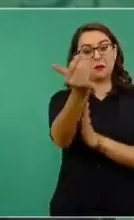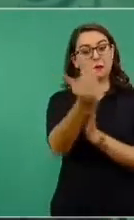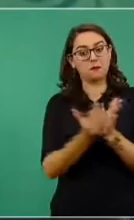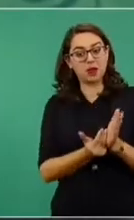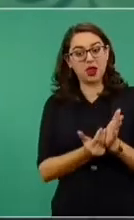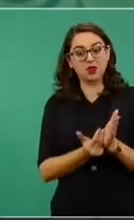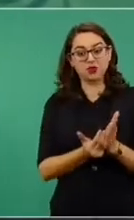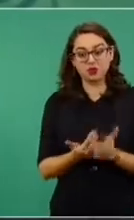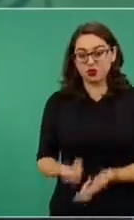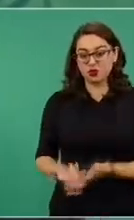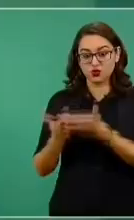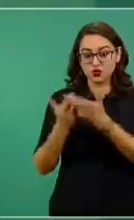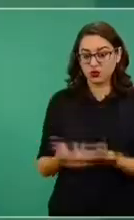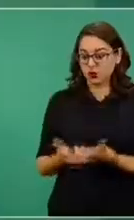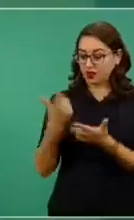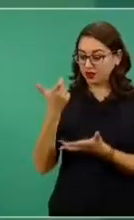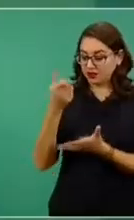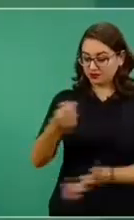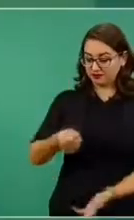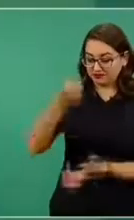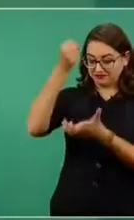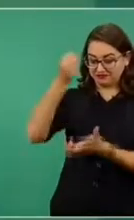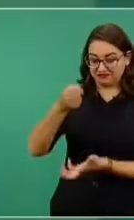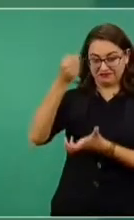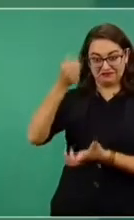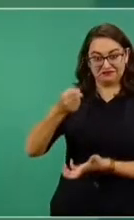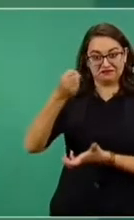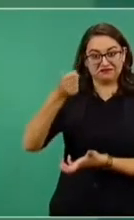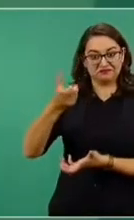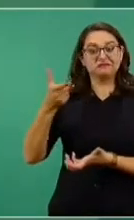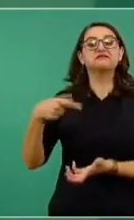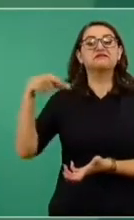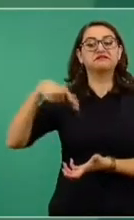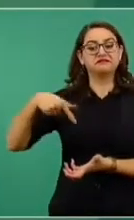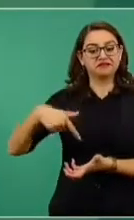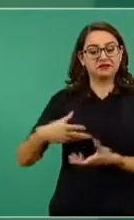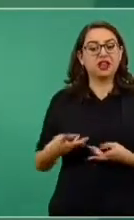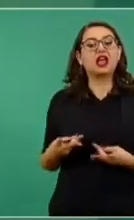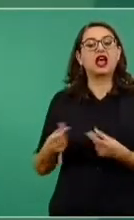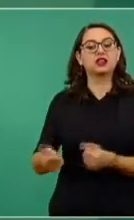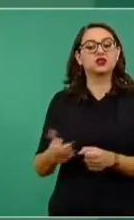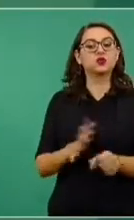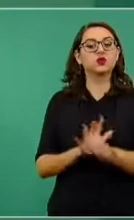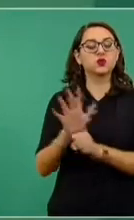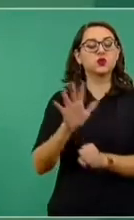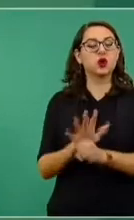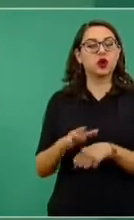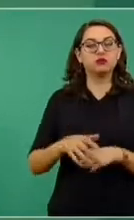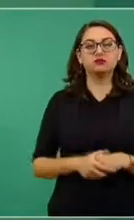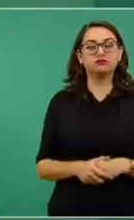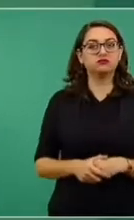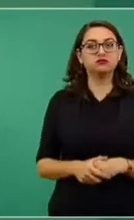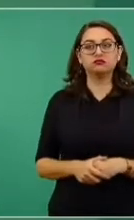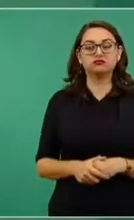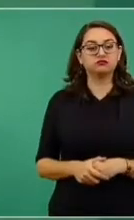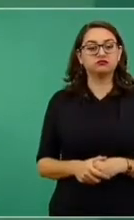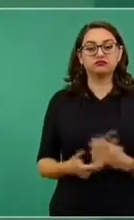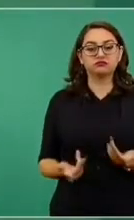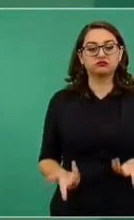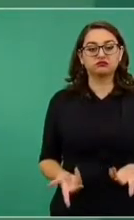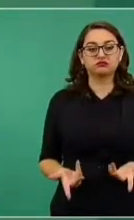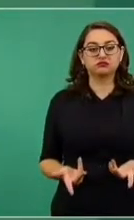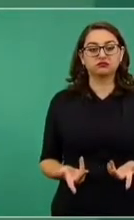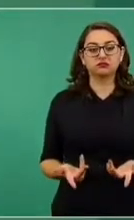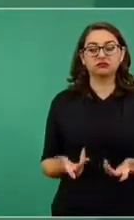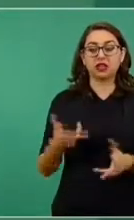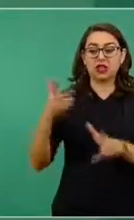Con ese ahorro estamos financiando como el 70 por